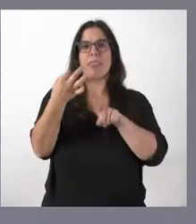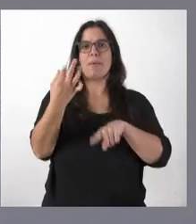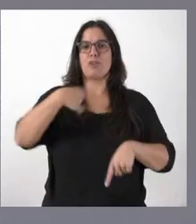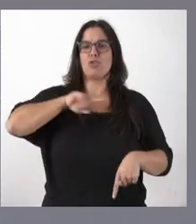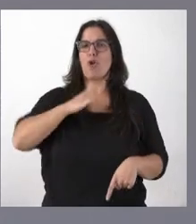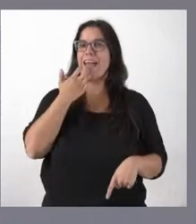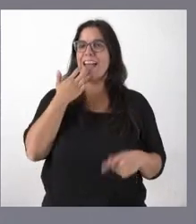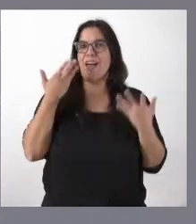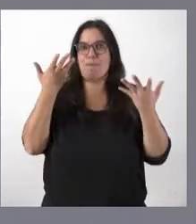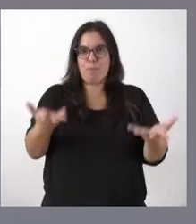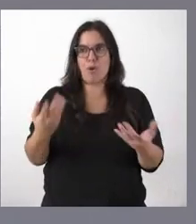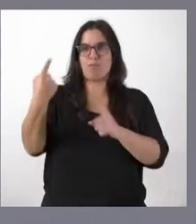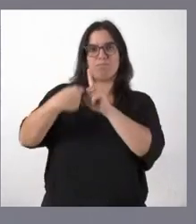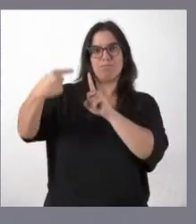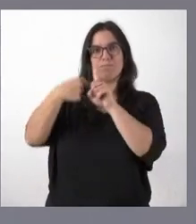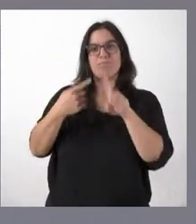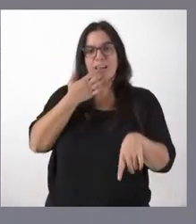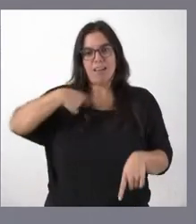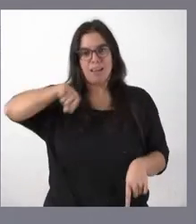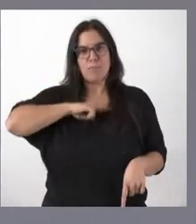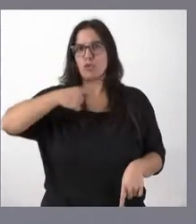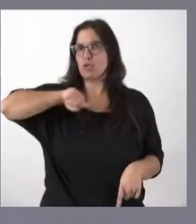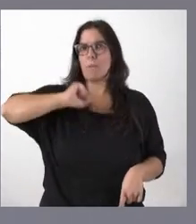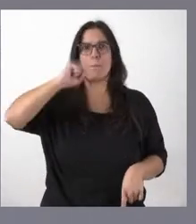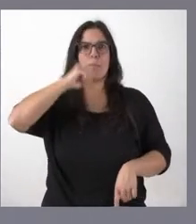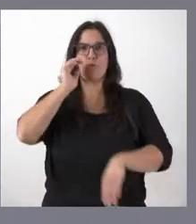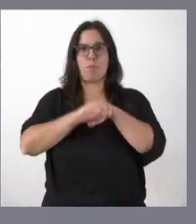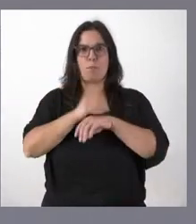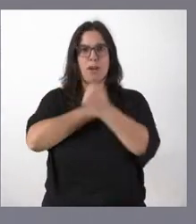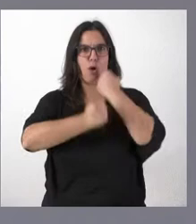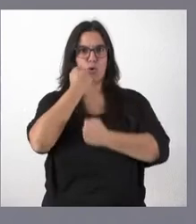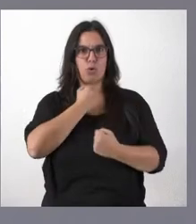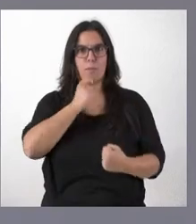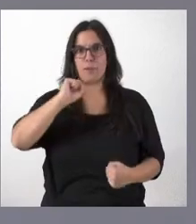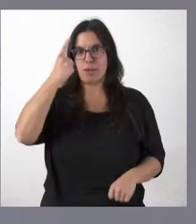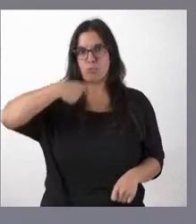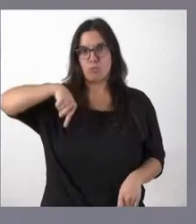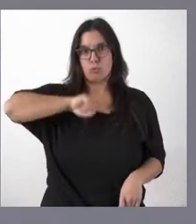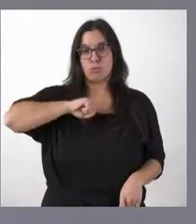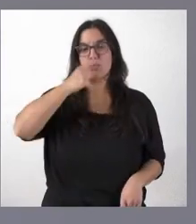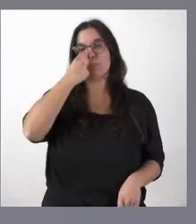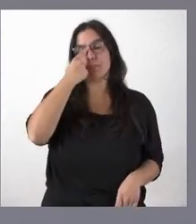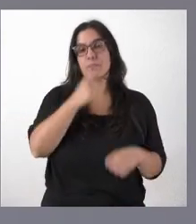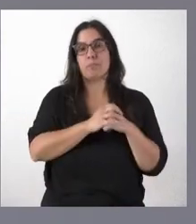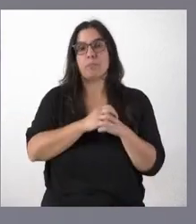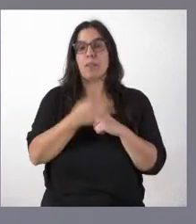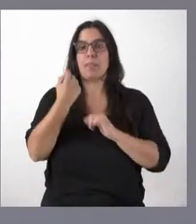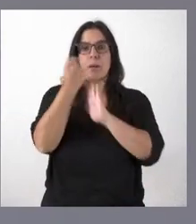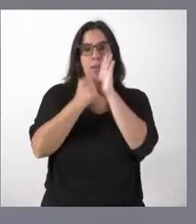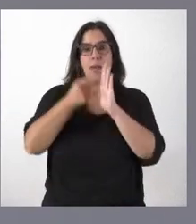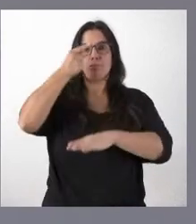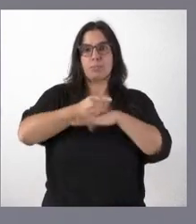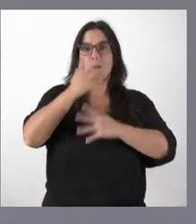la Administración comience por sí misma en aplicarse las medidas de ahorro energético, que las medidas sean obligatorias para la